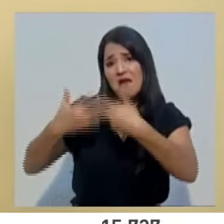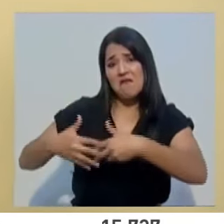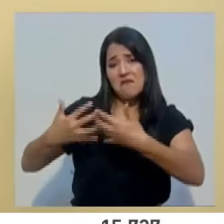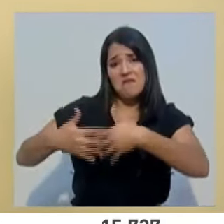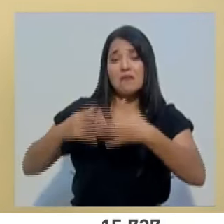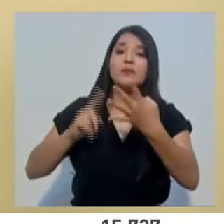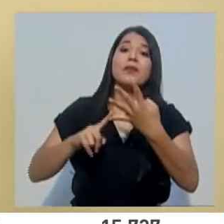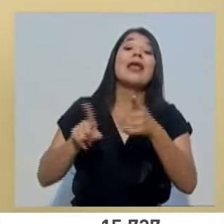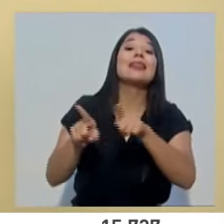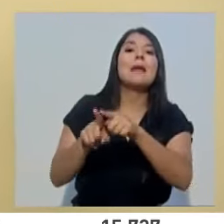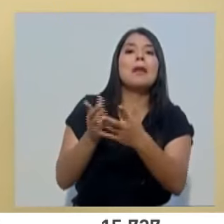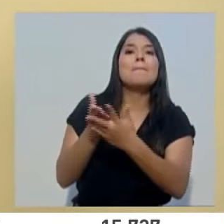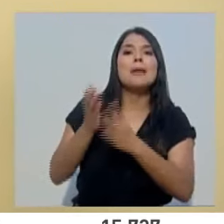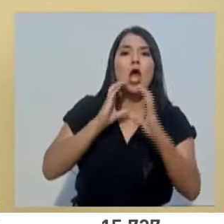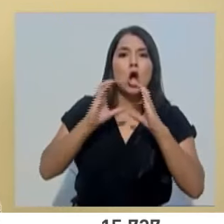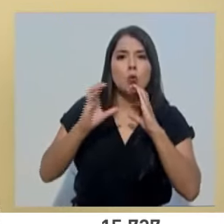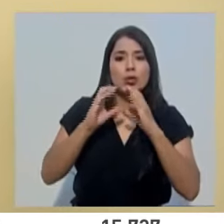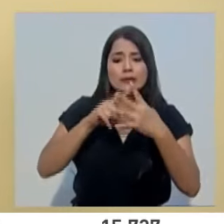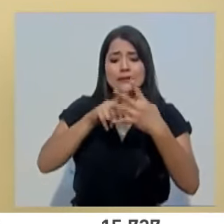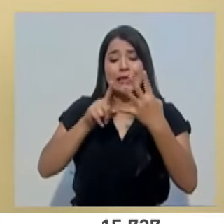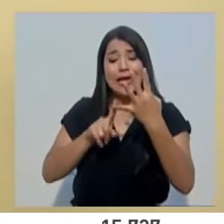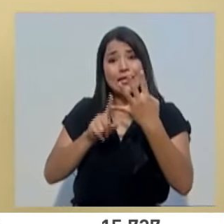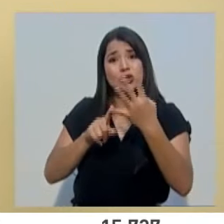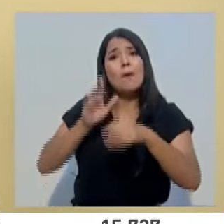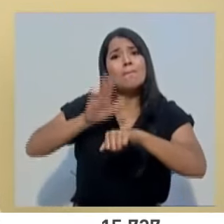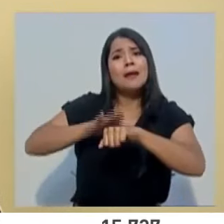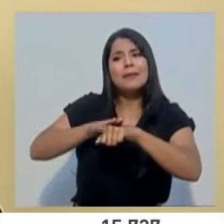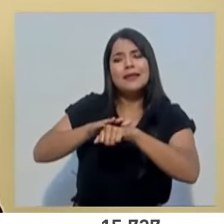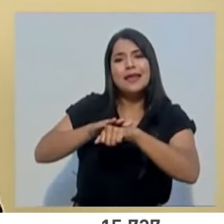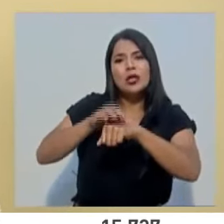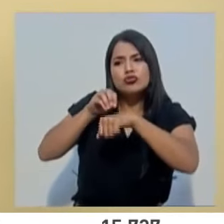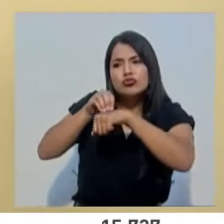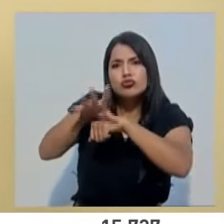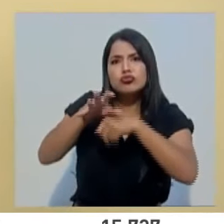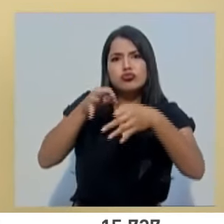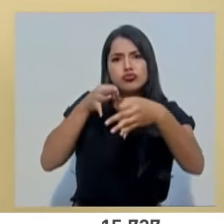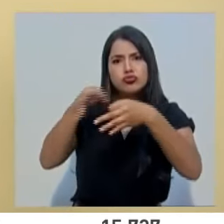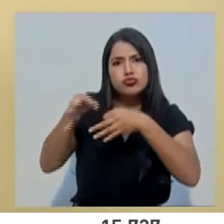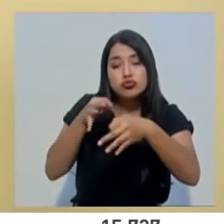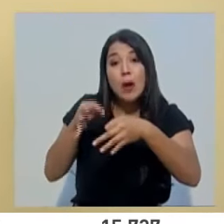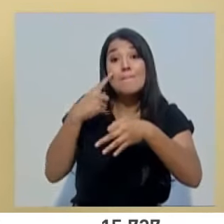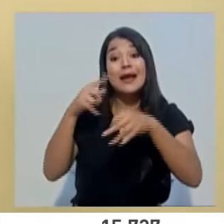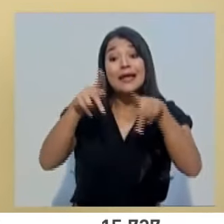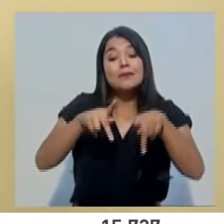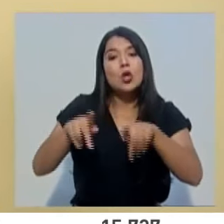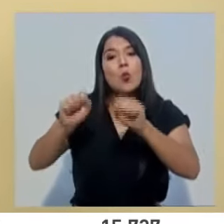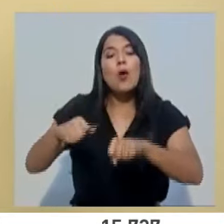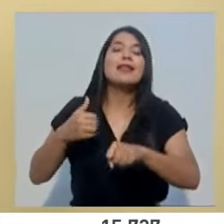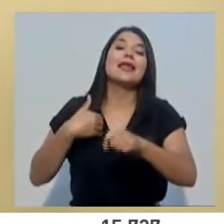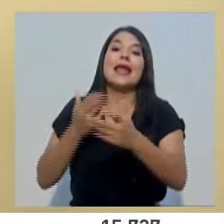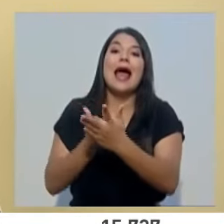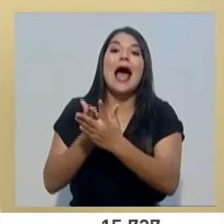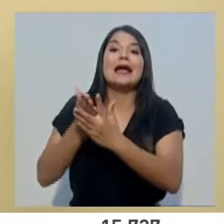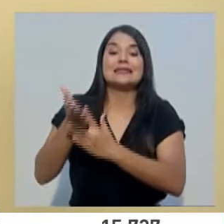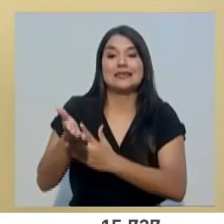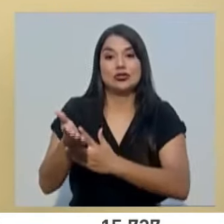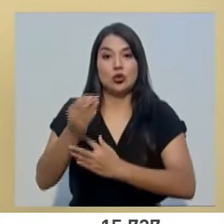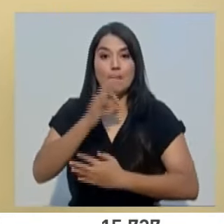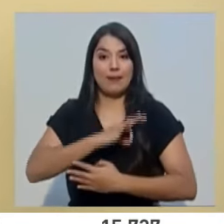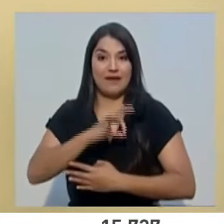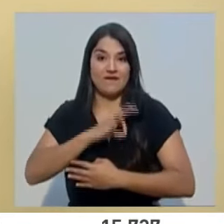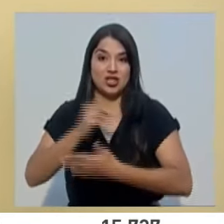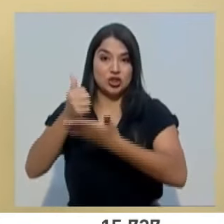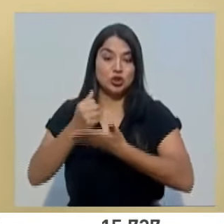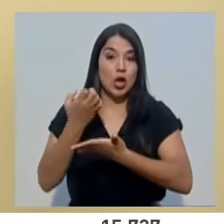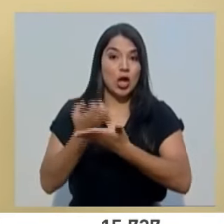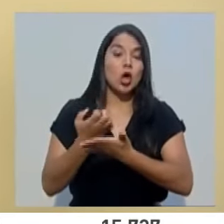medios de comunicación que han orientado el acceso de la población a este beneficio. Encaminándonos ahora